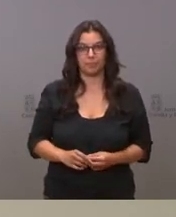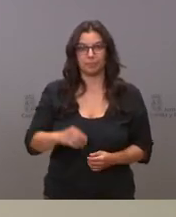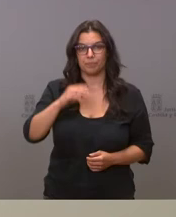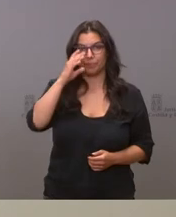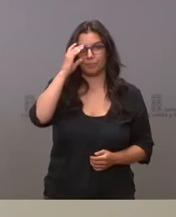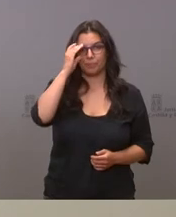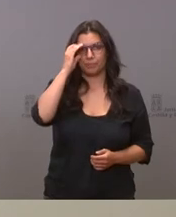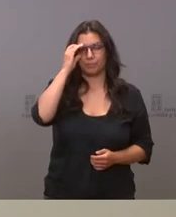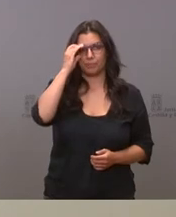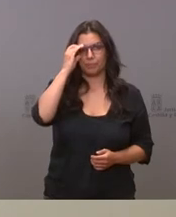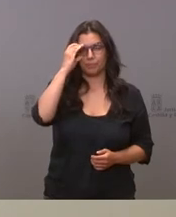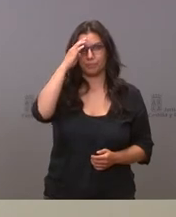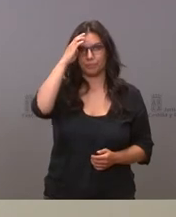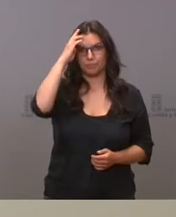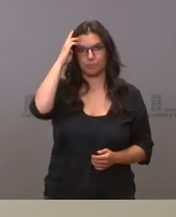lo dejamos claro